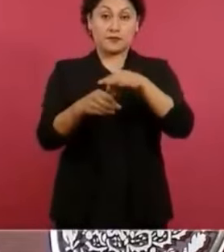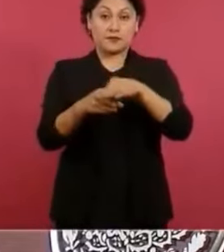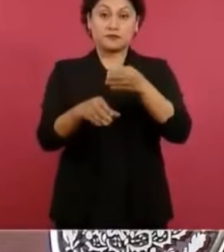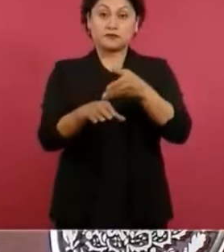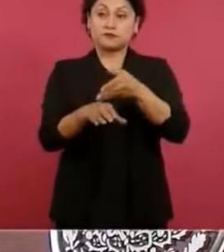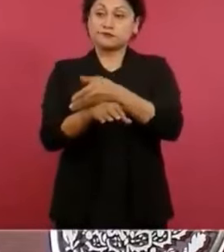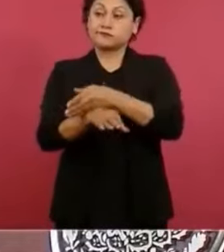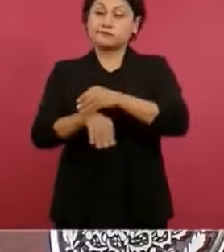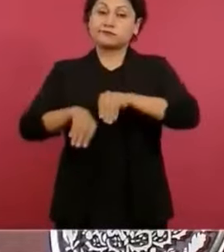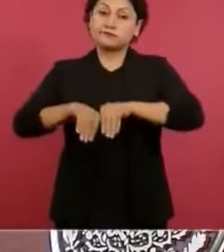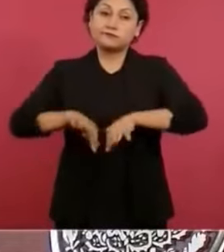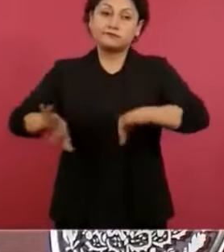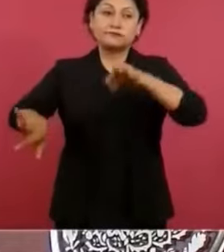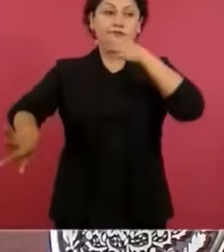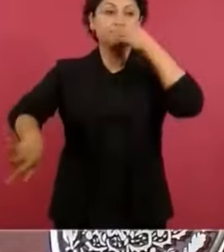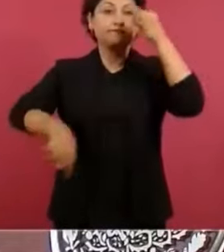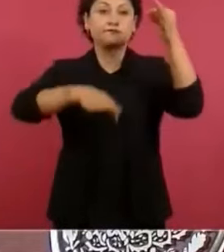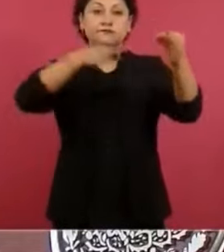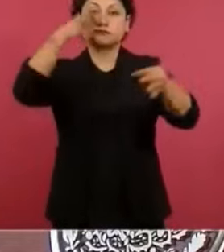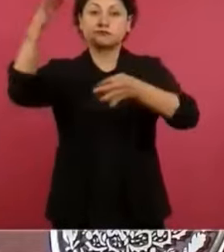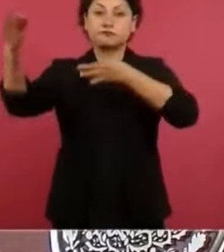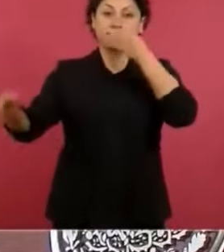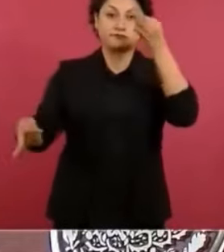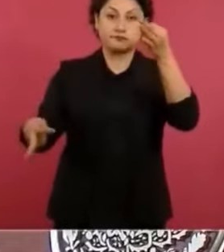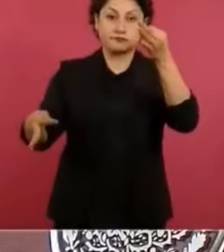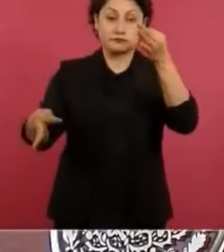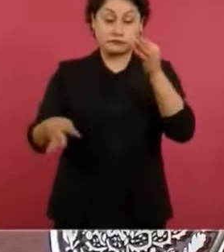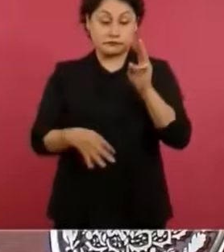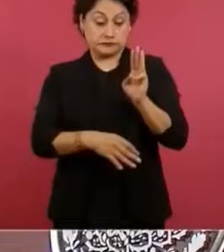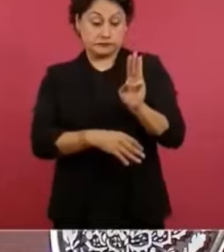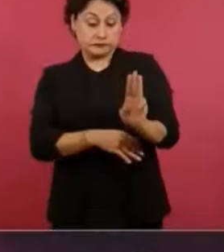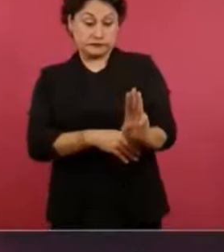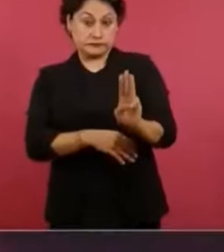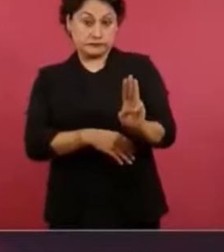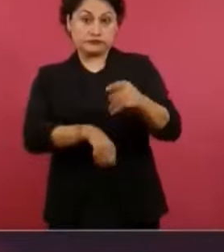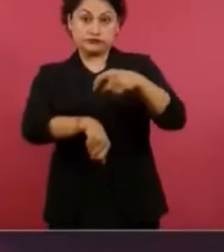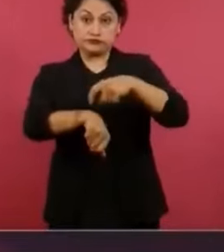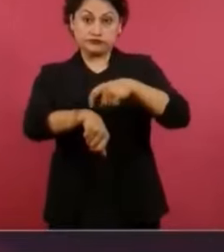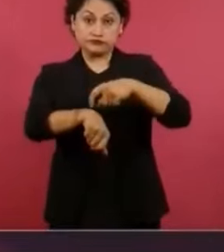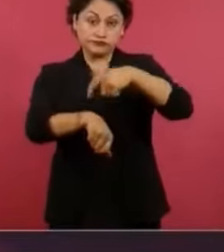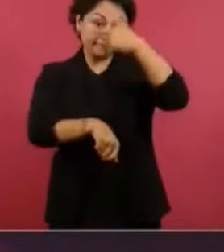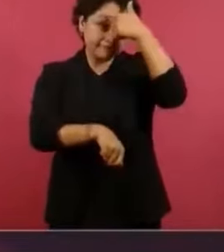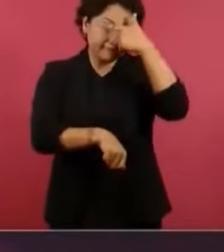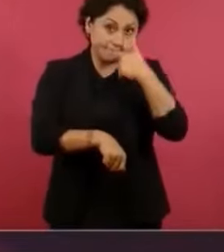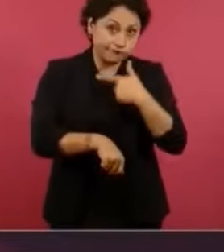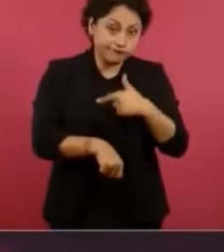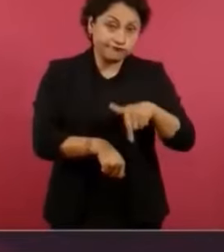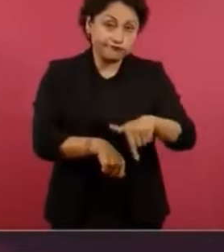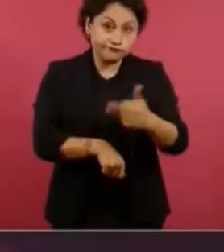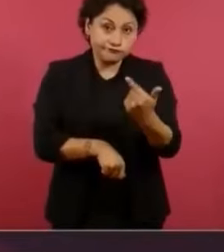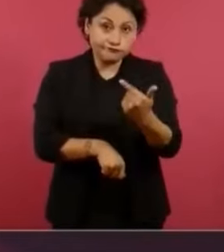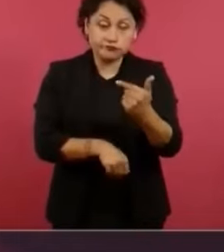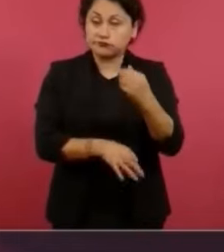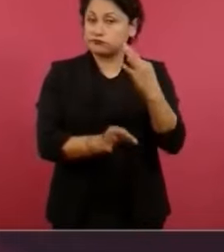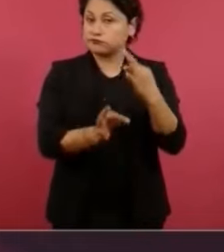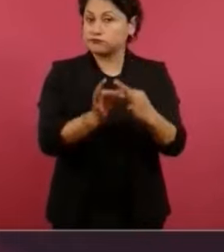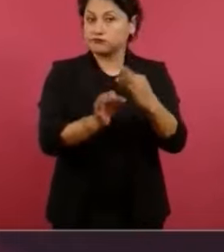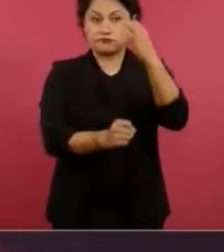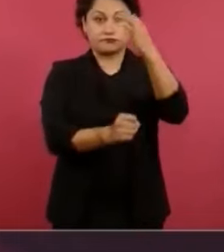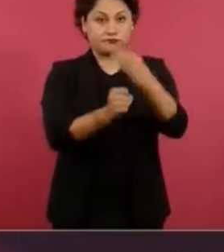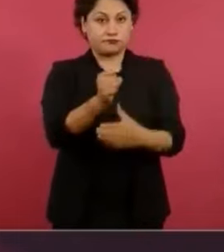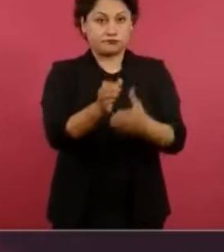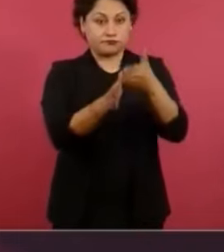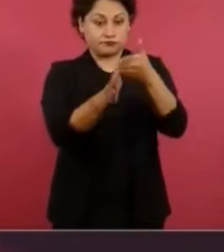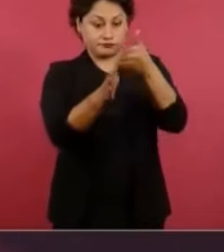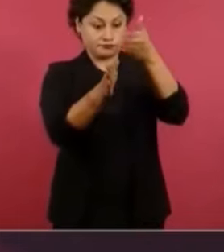los cierres de campaña y